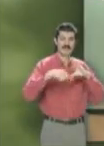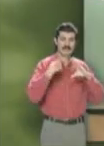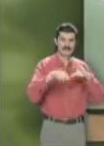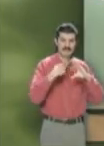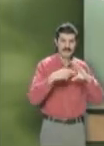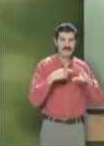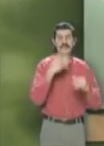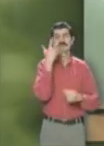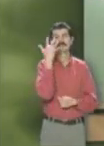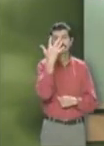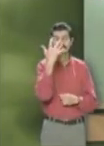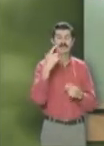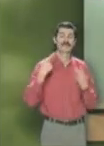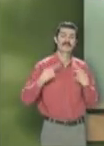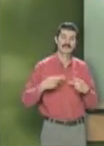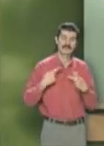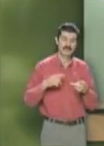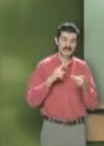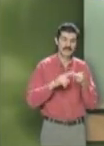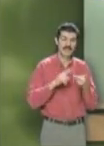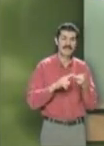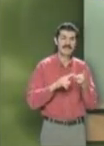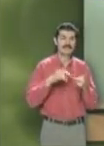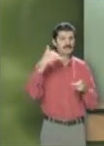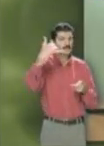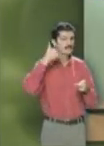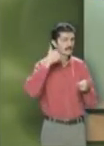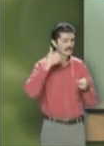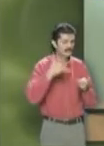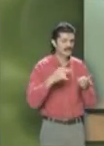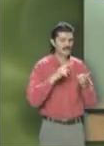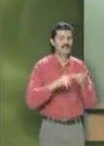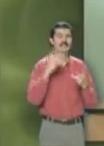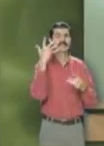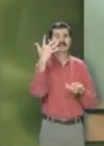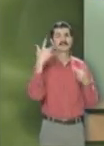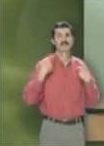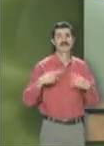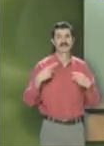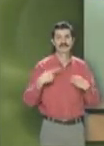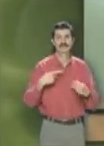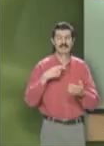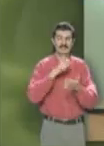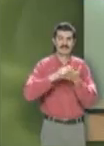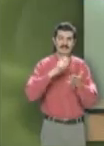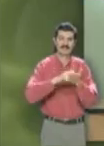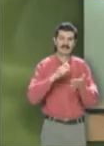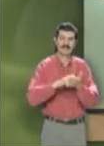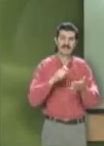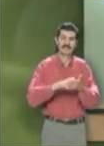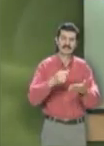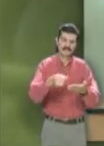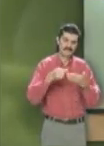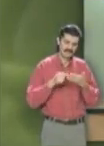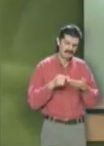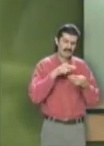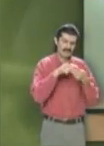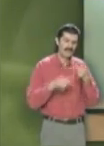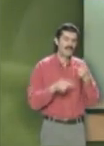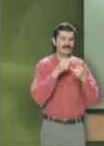electrónico, cinco personas que nos llamen por teléfono, y cinco personas que nos escriban una carta,